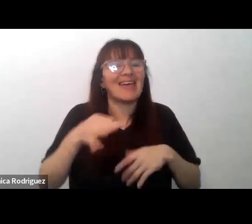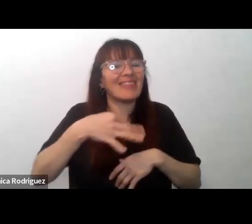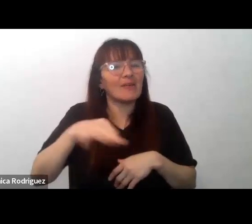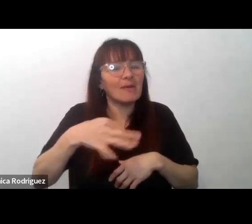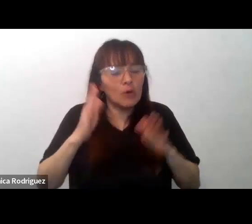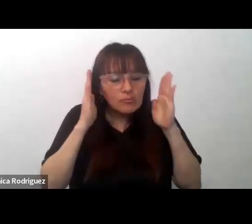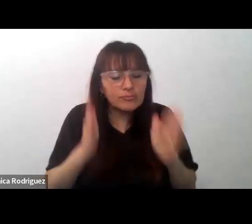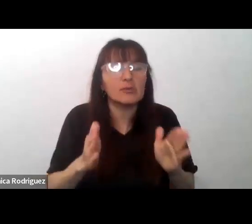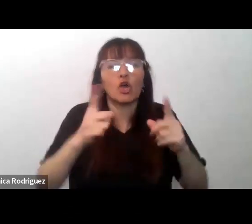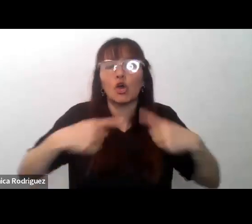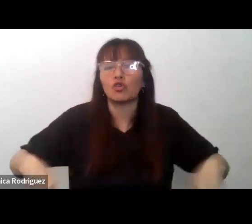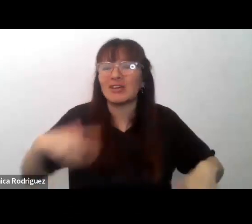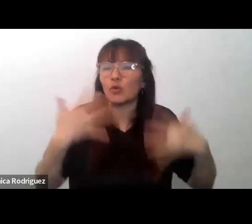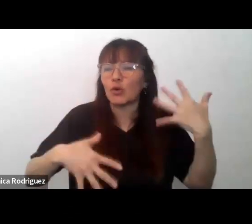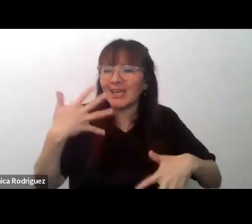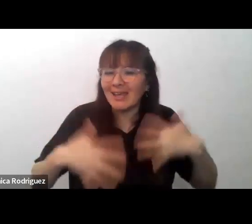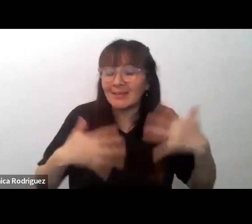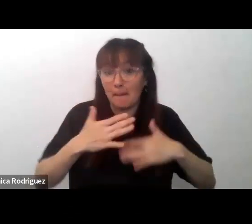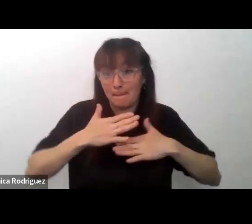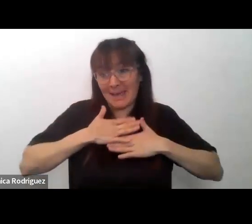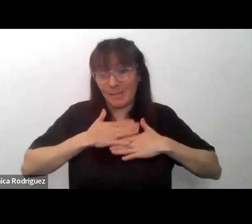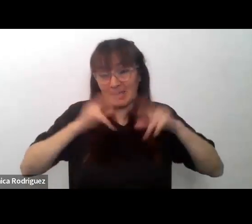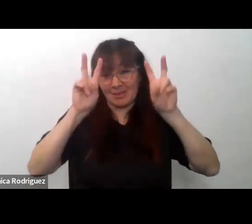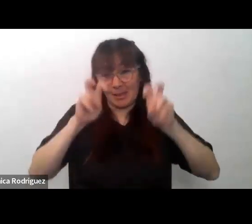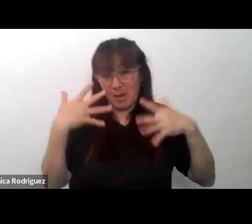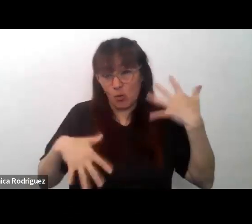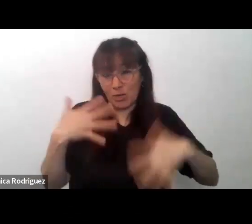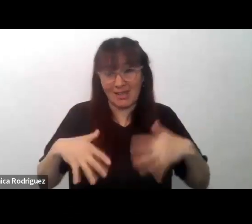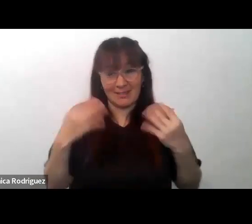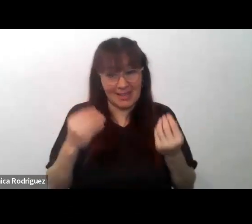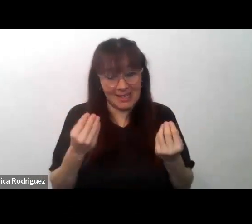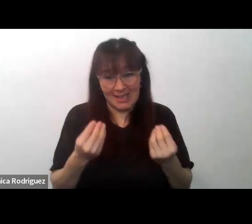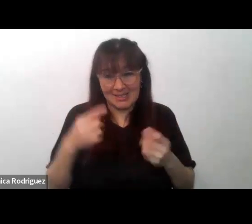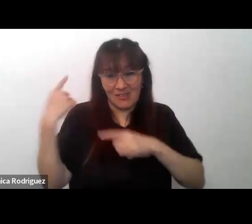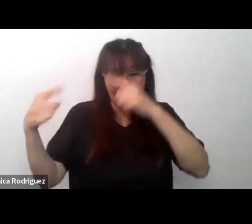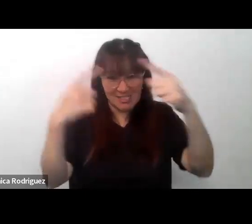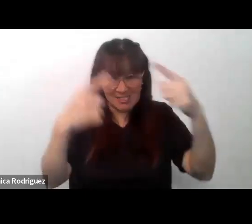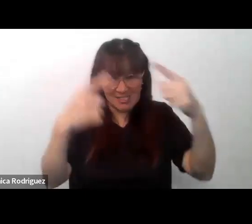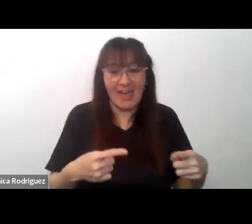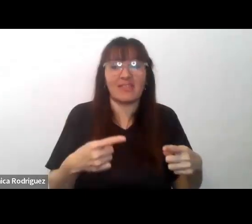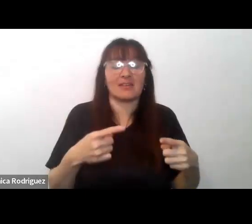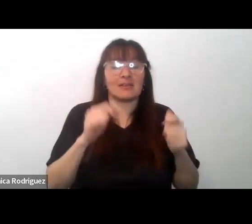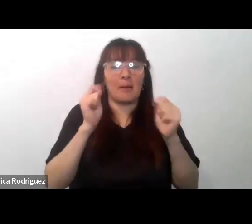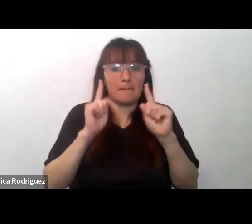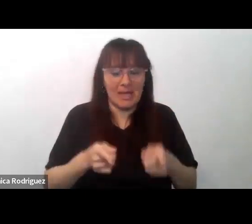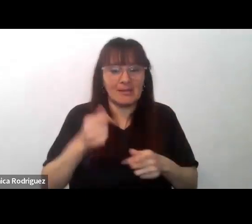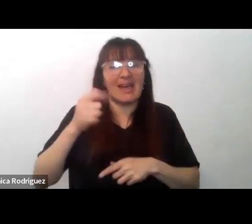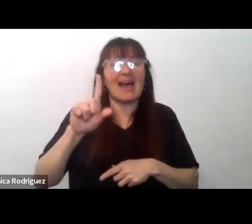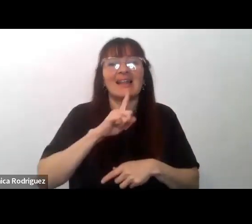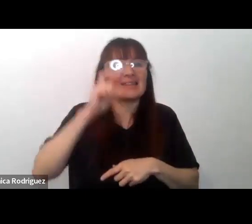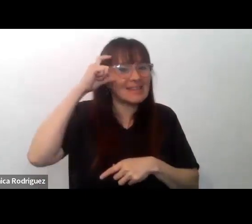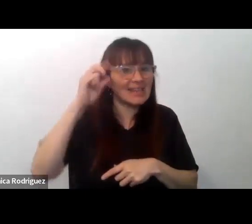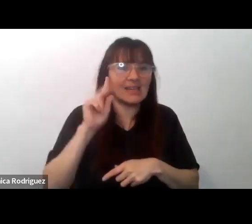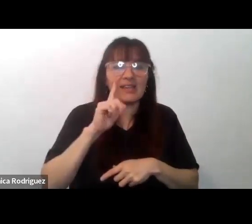lo esencial para mí es la diversidad y la alteridad bueno después voy a hablar